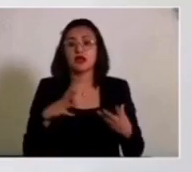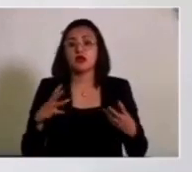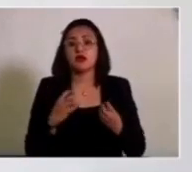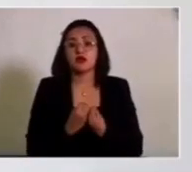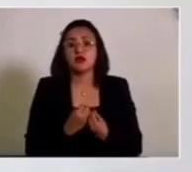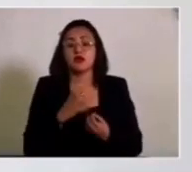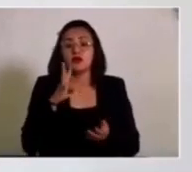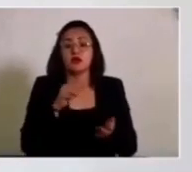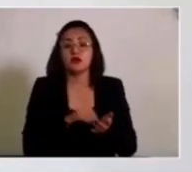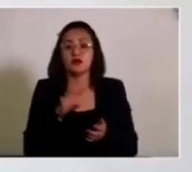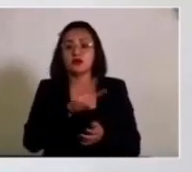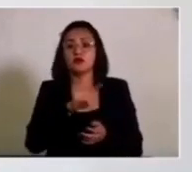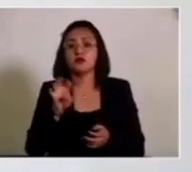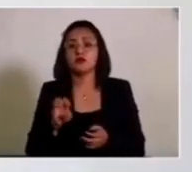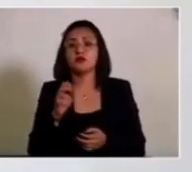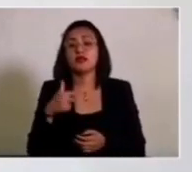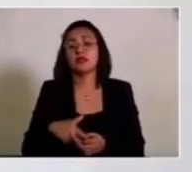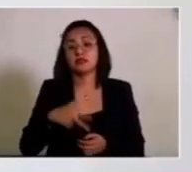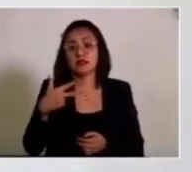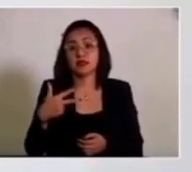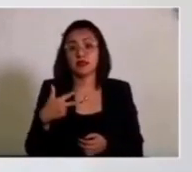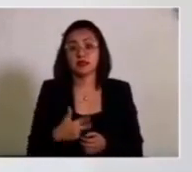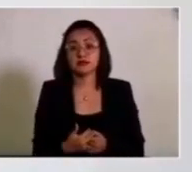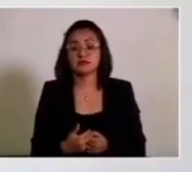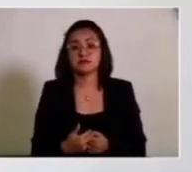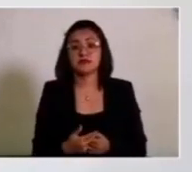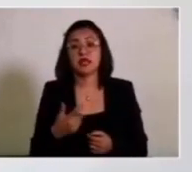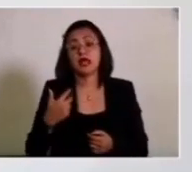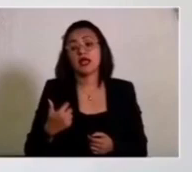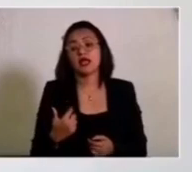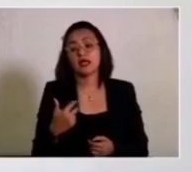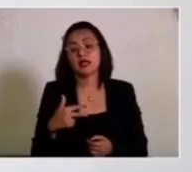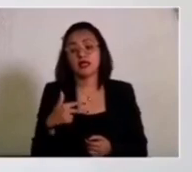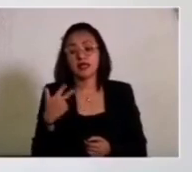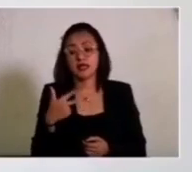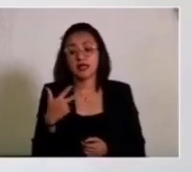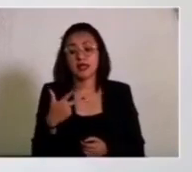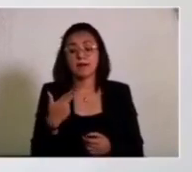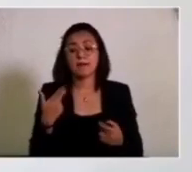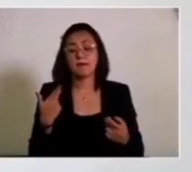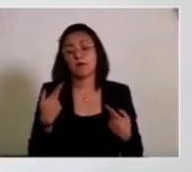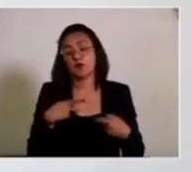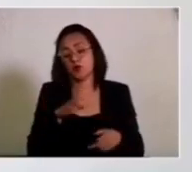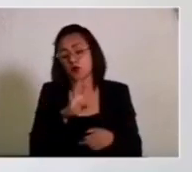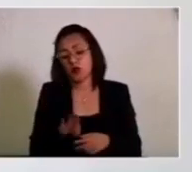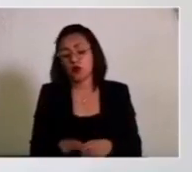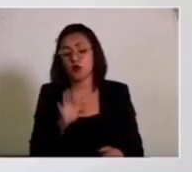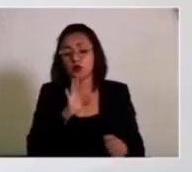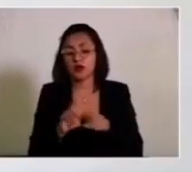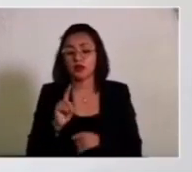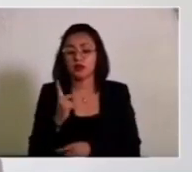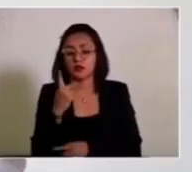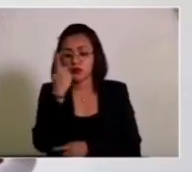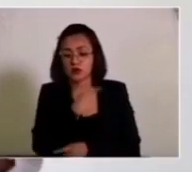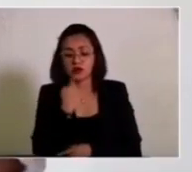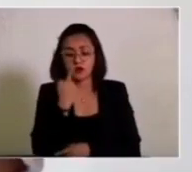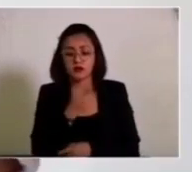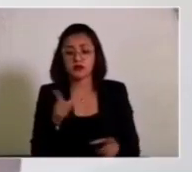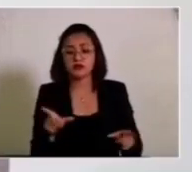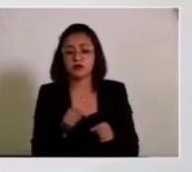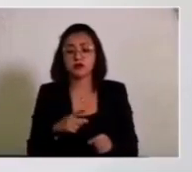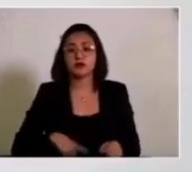acumulado de 4,413, 13 defunciones más en las últimas 72 horas. ¿Es